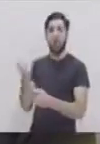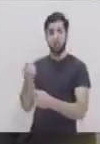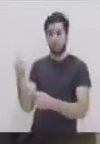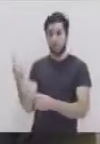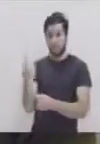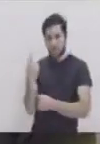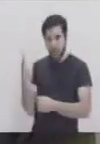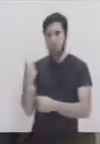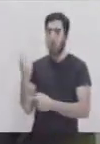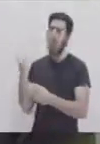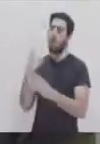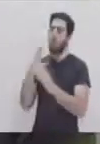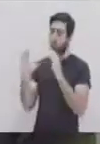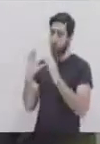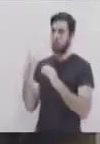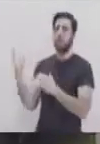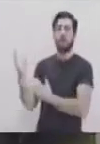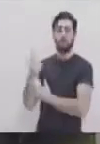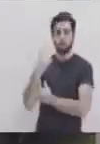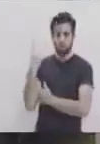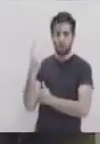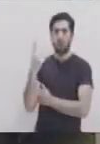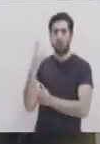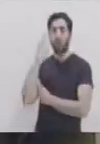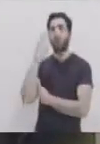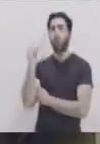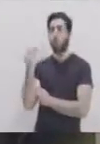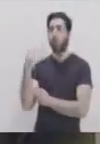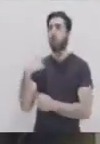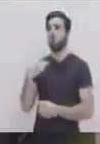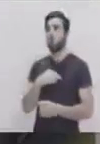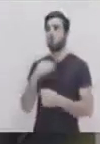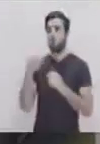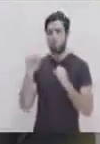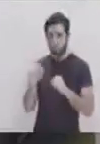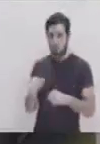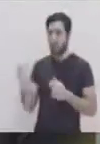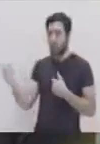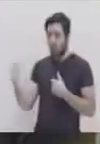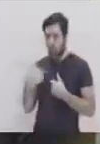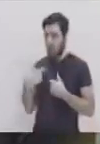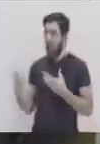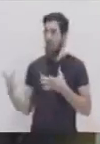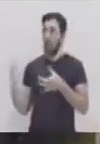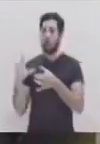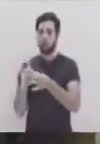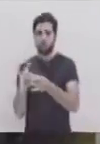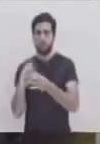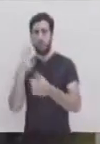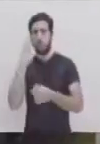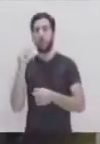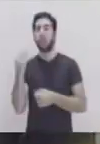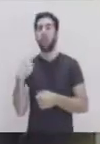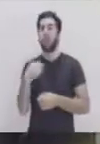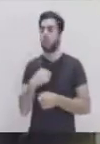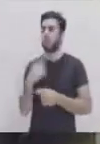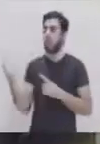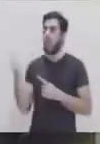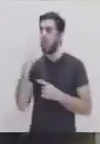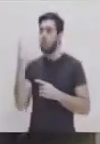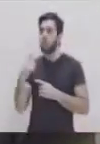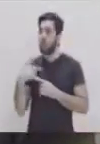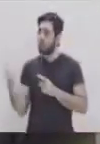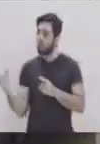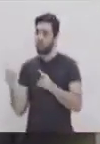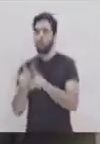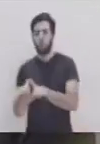comunicación muy importante con un amigo también, ¿verdad? Porque un amigo, podríamos decir que es una extensión de nosotros mismos, porque